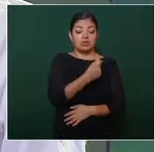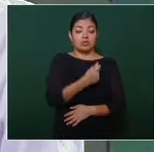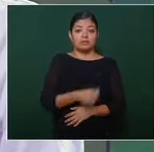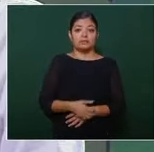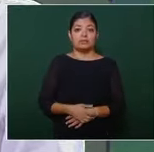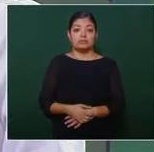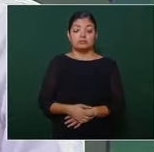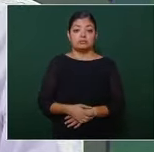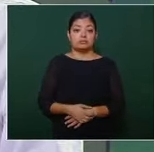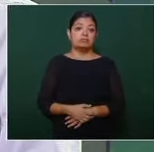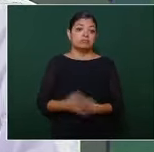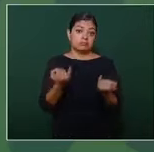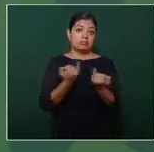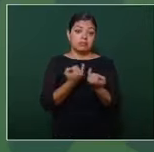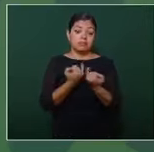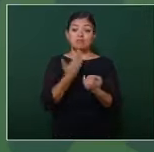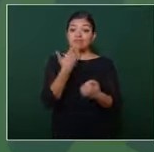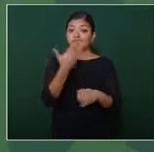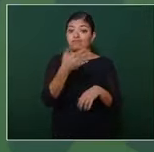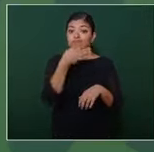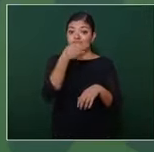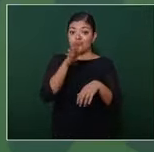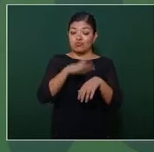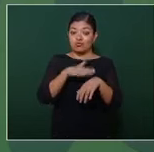y también una buena noticia